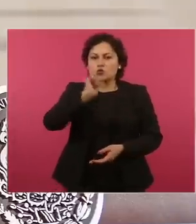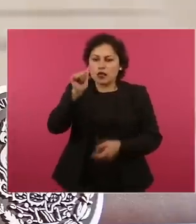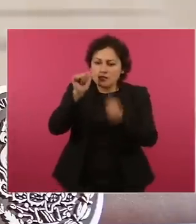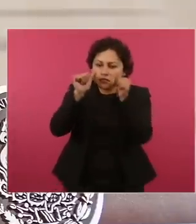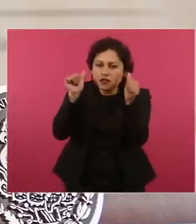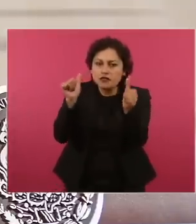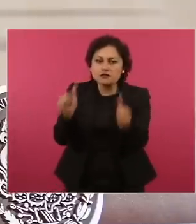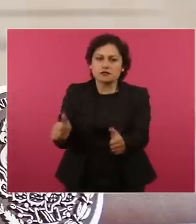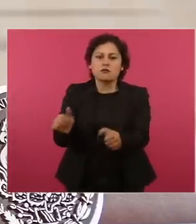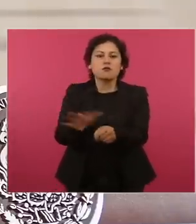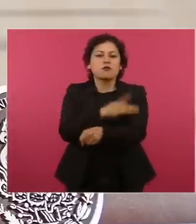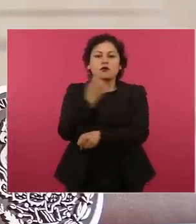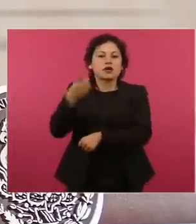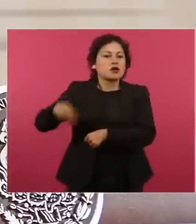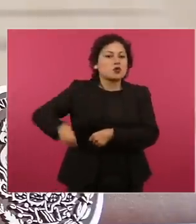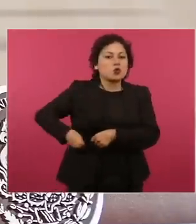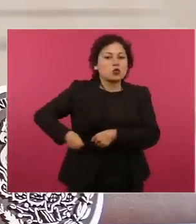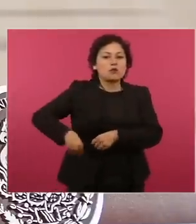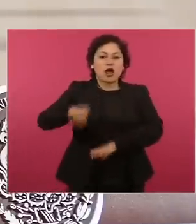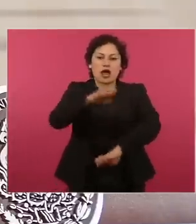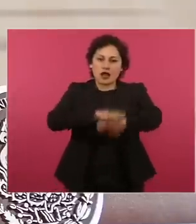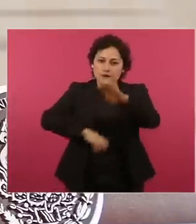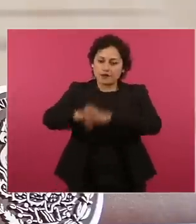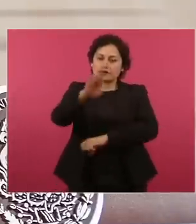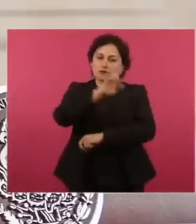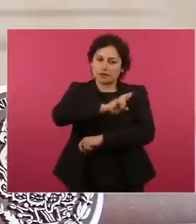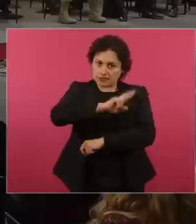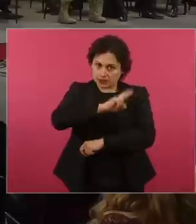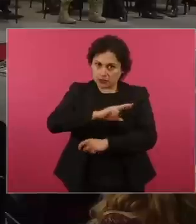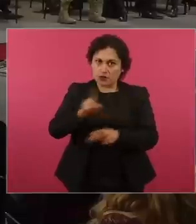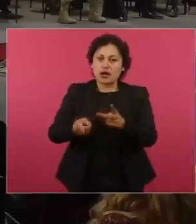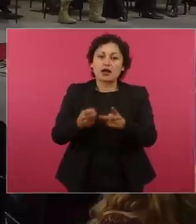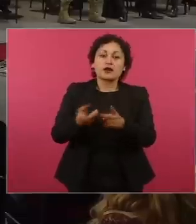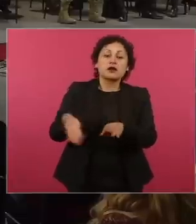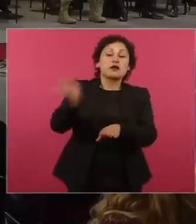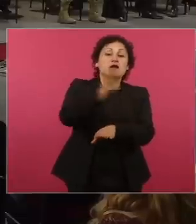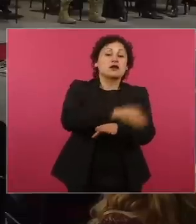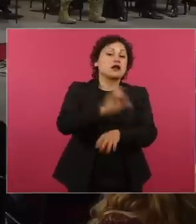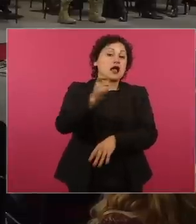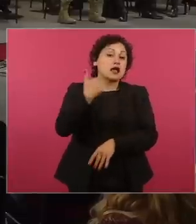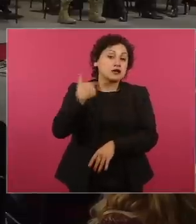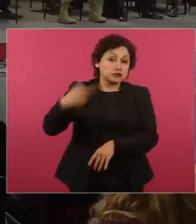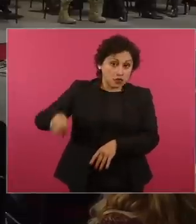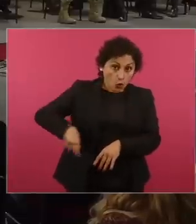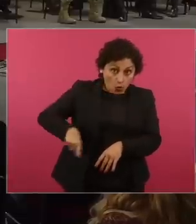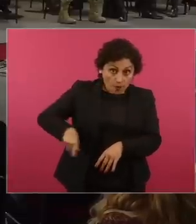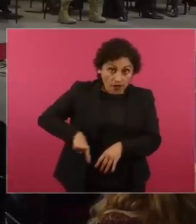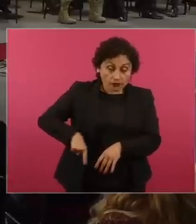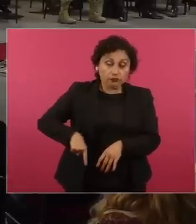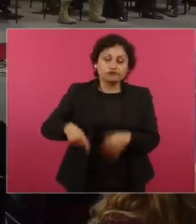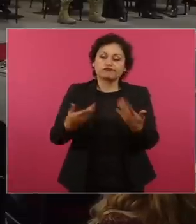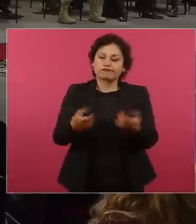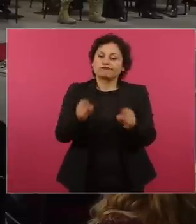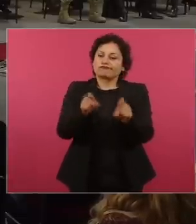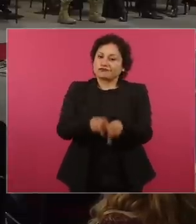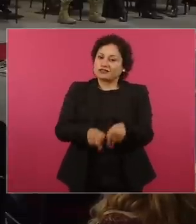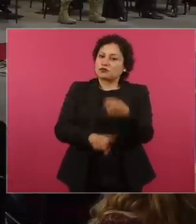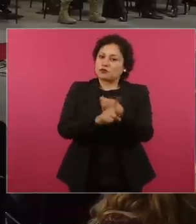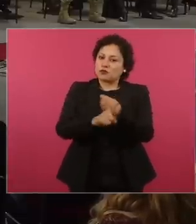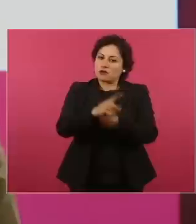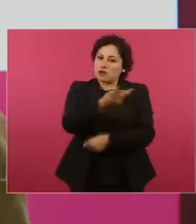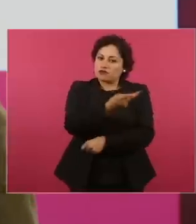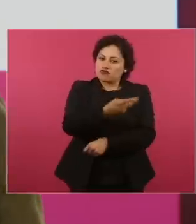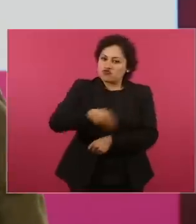y la complicidad de gobiernos anteriores, hoy podemos celebrar que gracias a la lucha de las